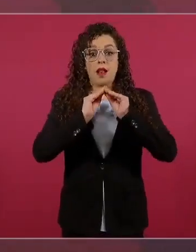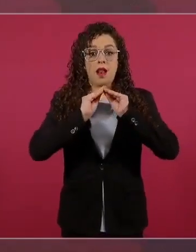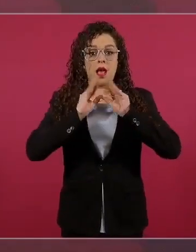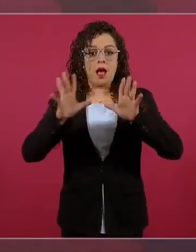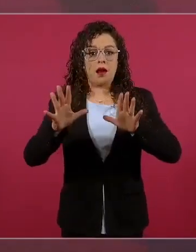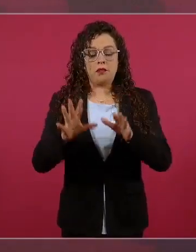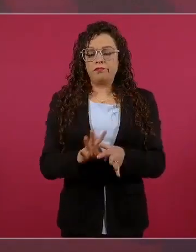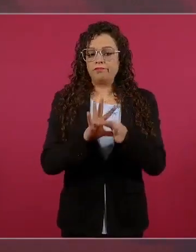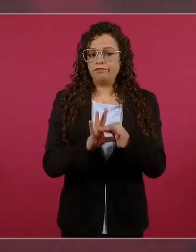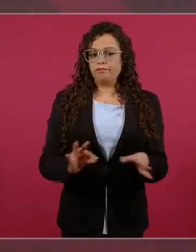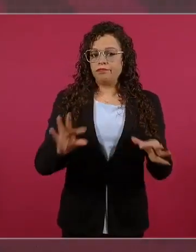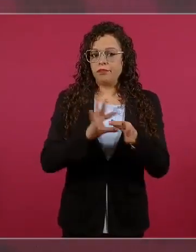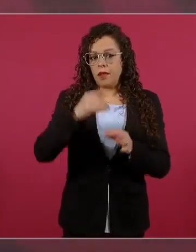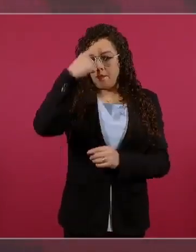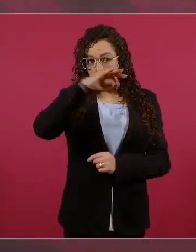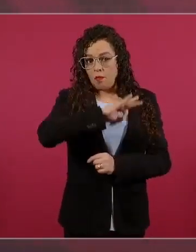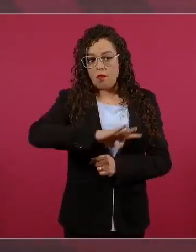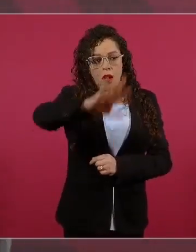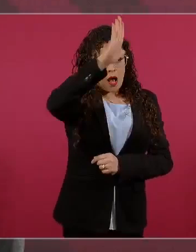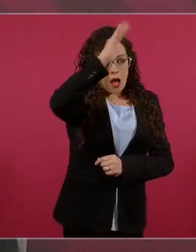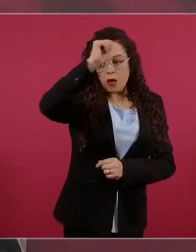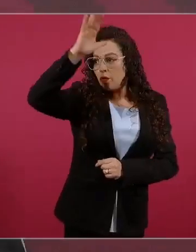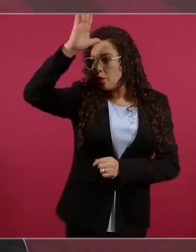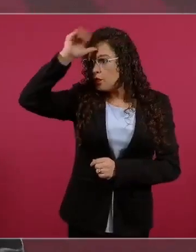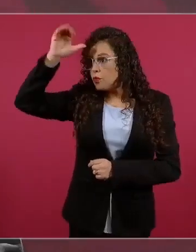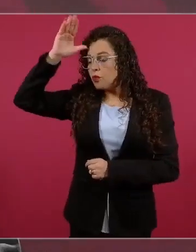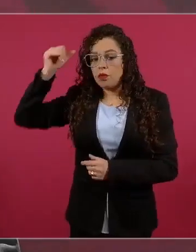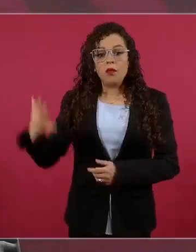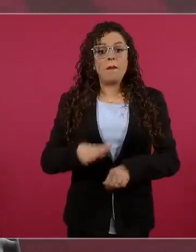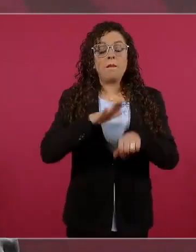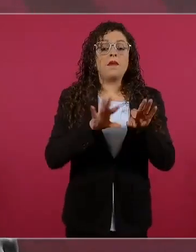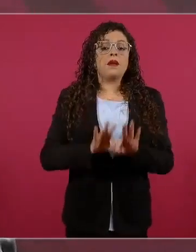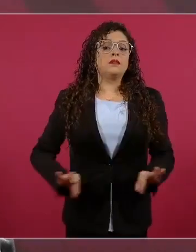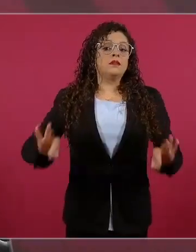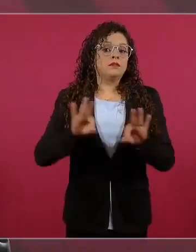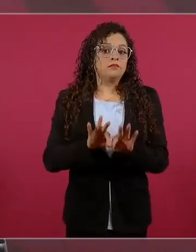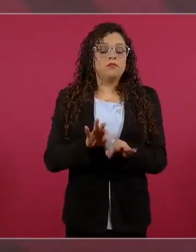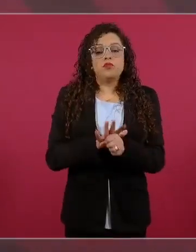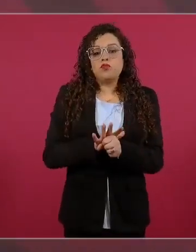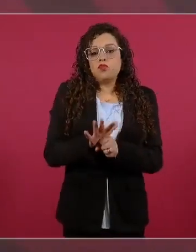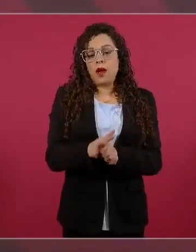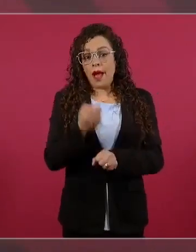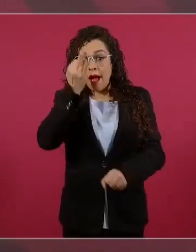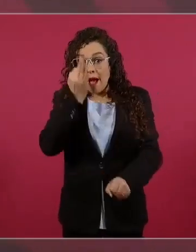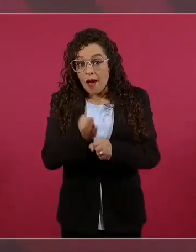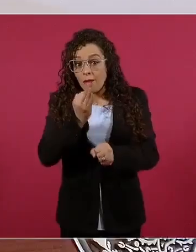y tomar en cuenta lo que está sucediendo, no